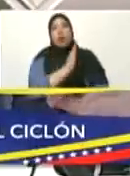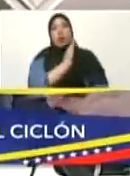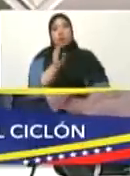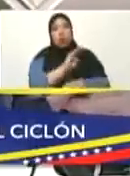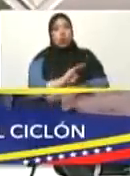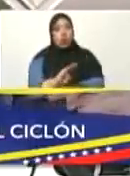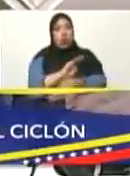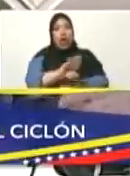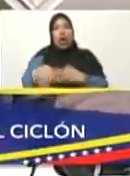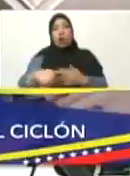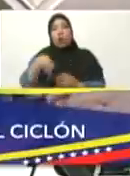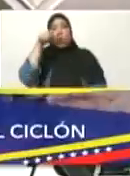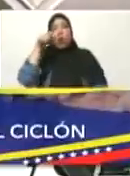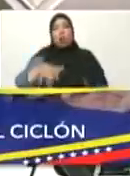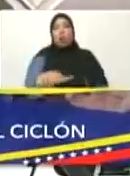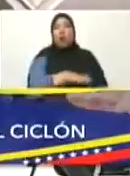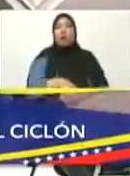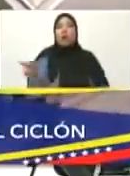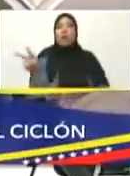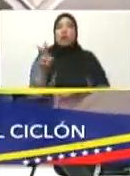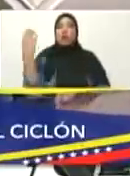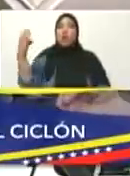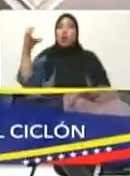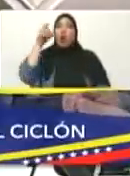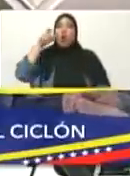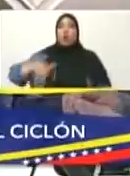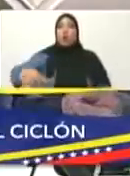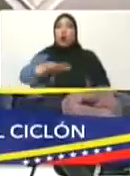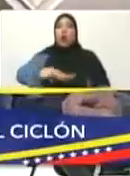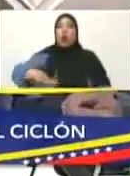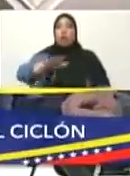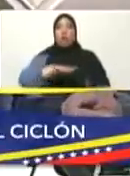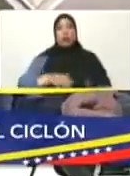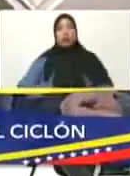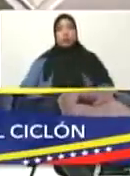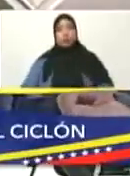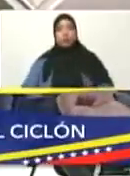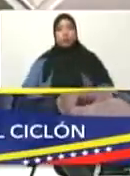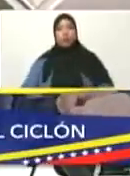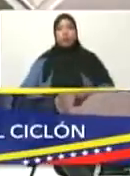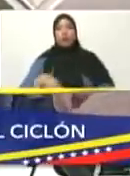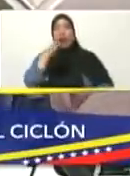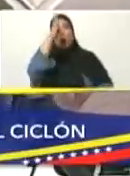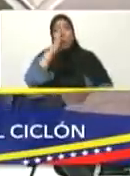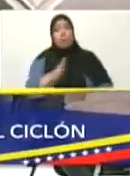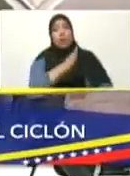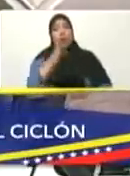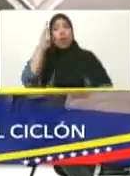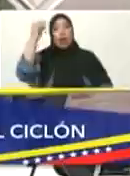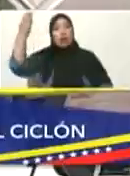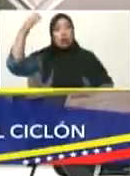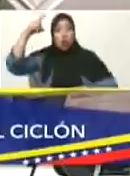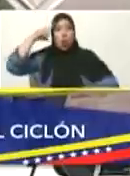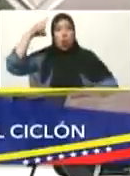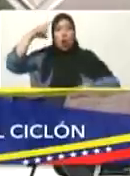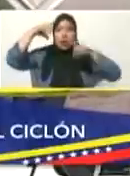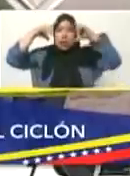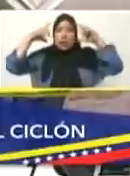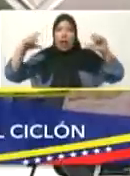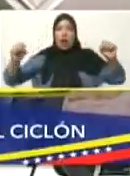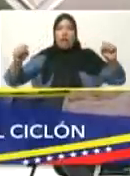para el pueblo de Venezuela, para el pueblo de Colombia, para los pueblos de Centroamérica. Pido a Dios que nos dé sabiduría y fortaleza